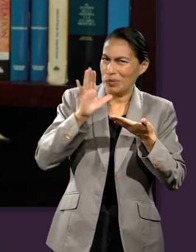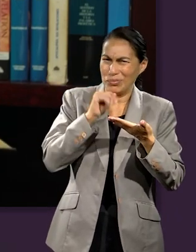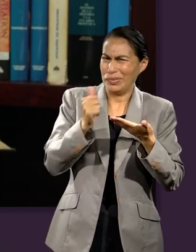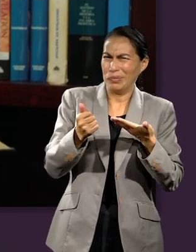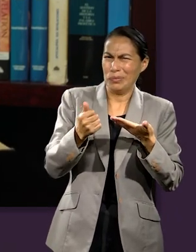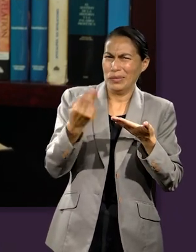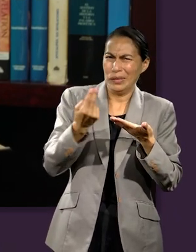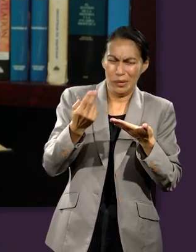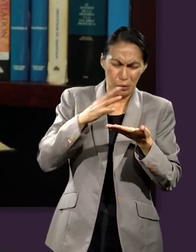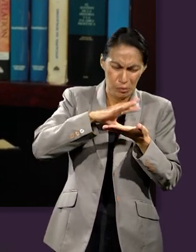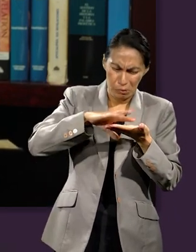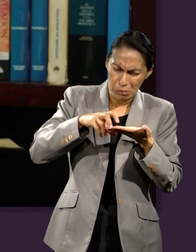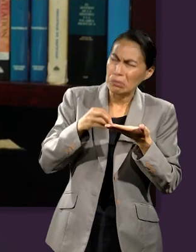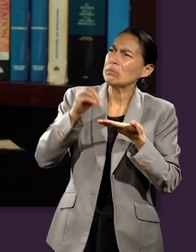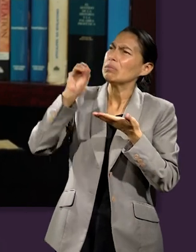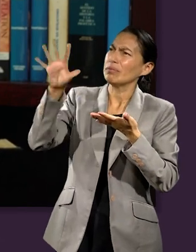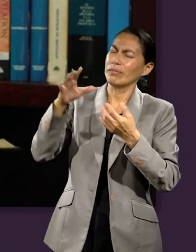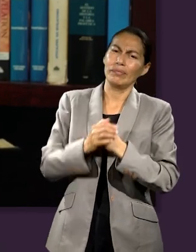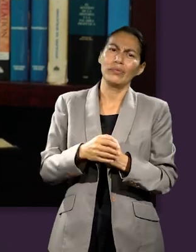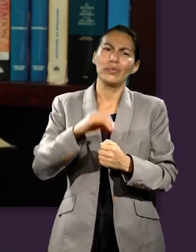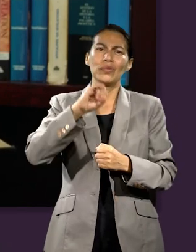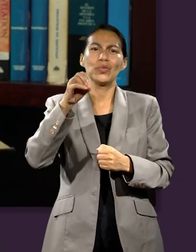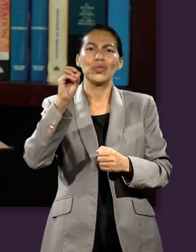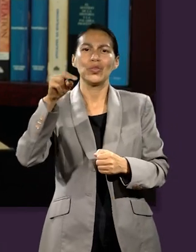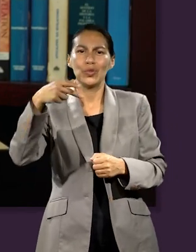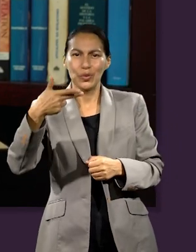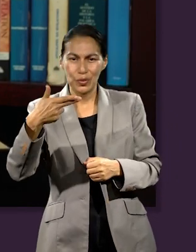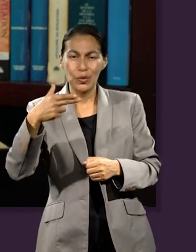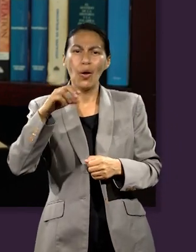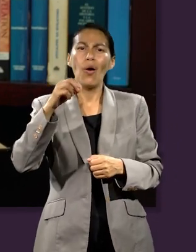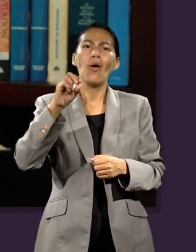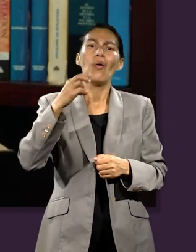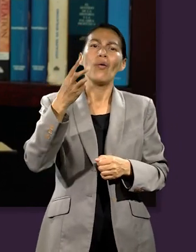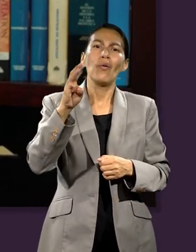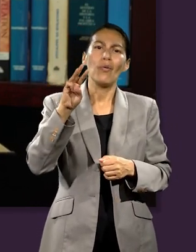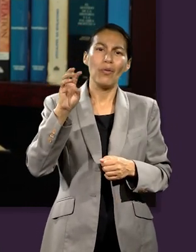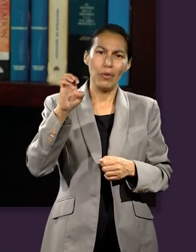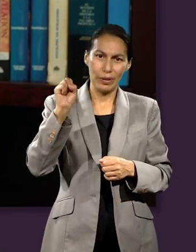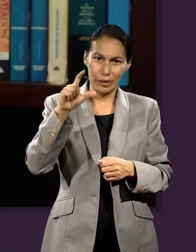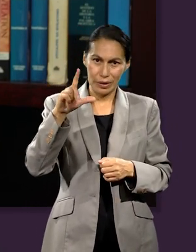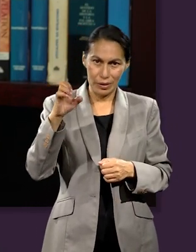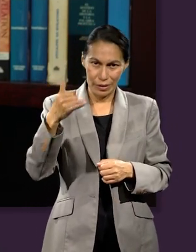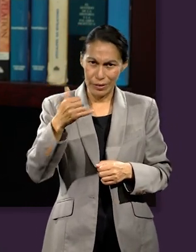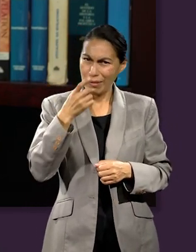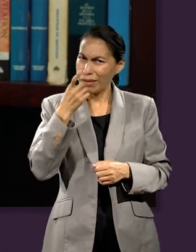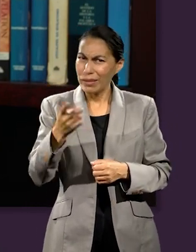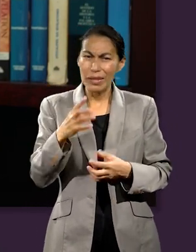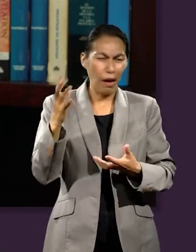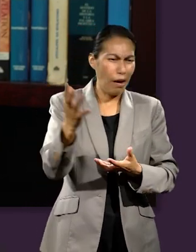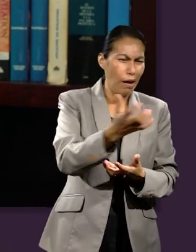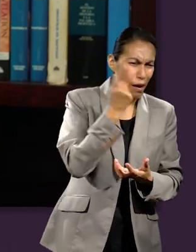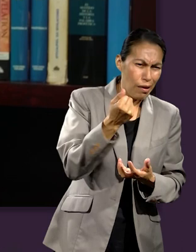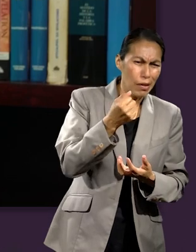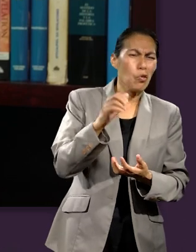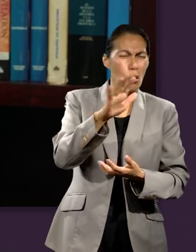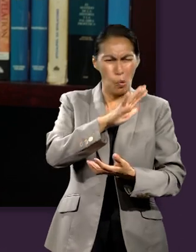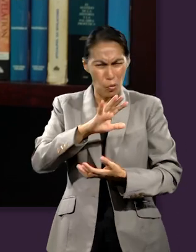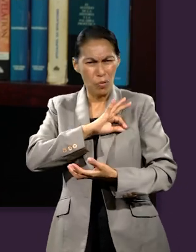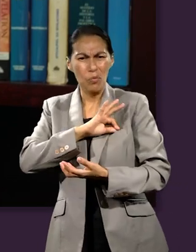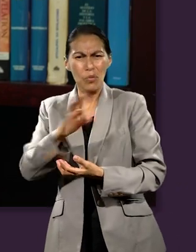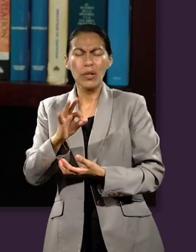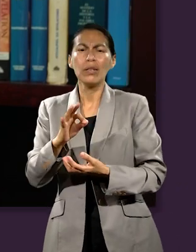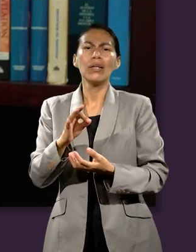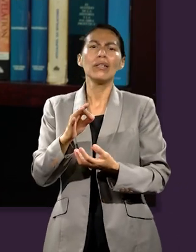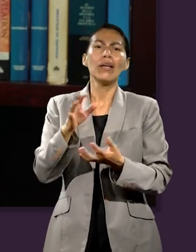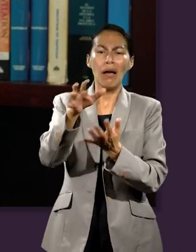compartiremos hasta donde nuestras posibilidades lo permiten. Como decía John Wesley, gana todo lo que